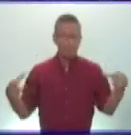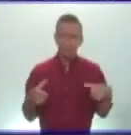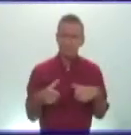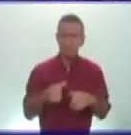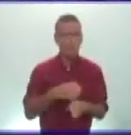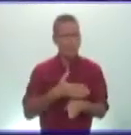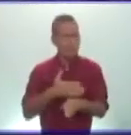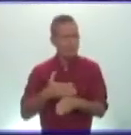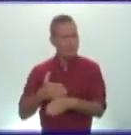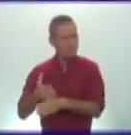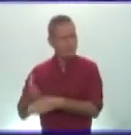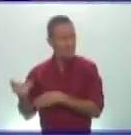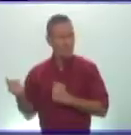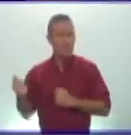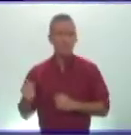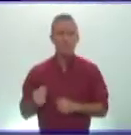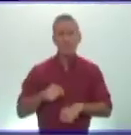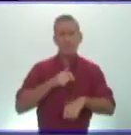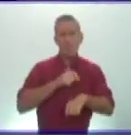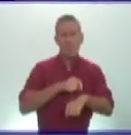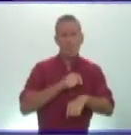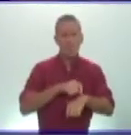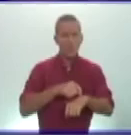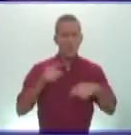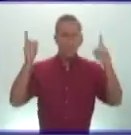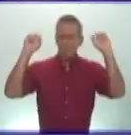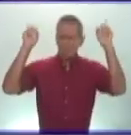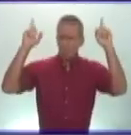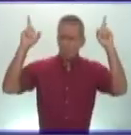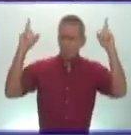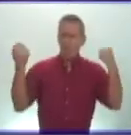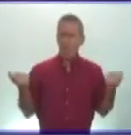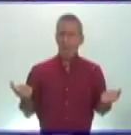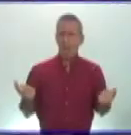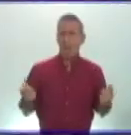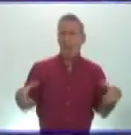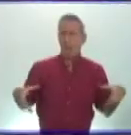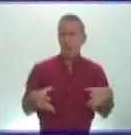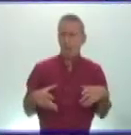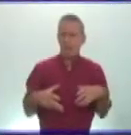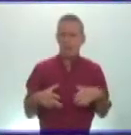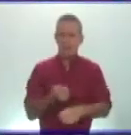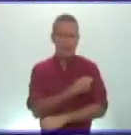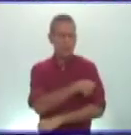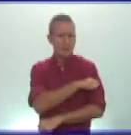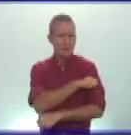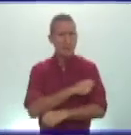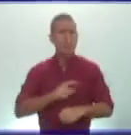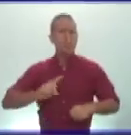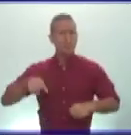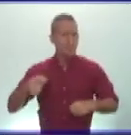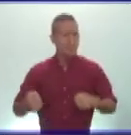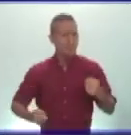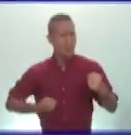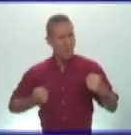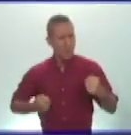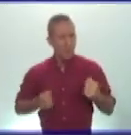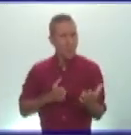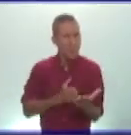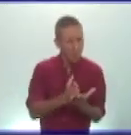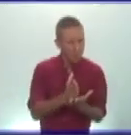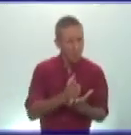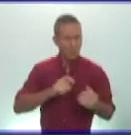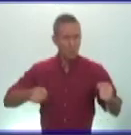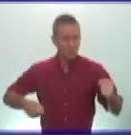comicios tribados y con el tiempo la asamblea de la plebe daría poder a las clases más populares es guerras amnitas roma logró vencer a las tribus